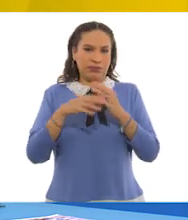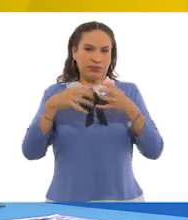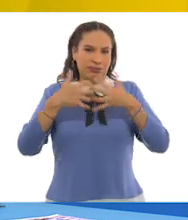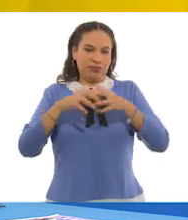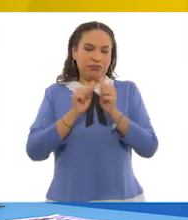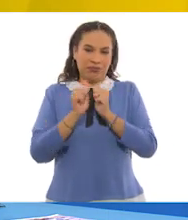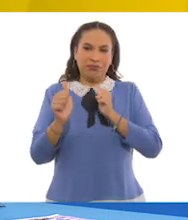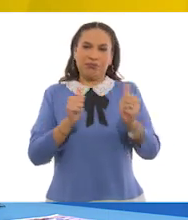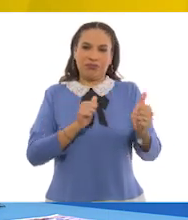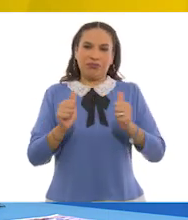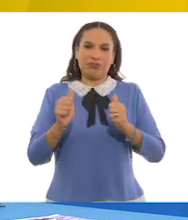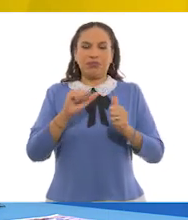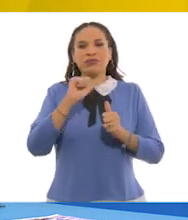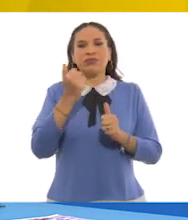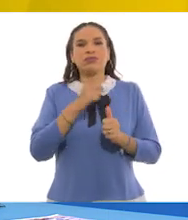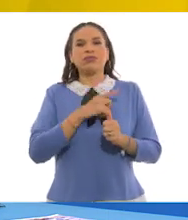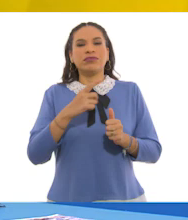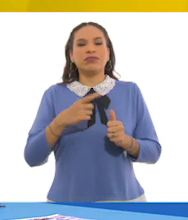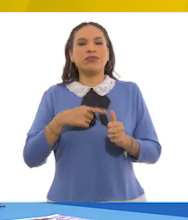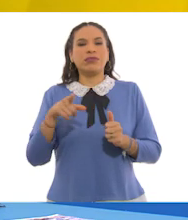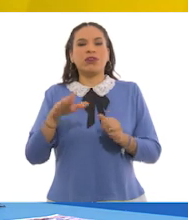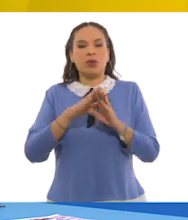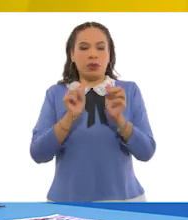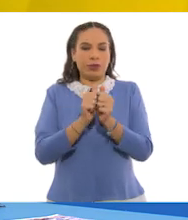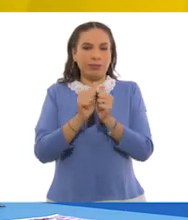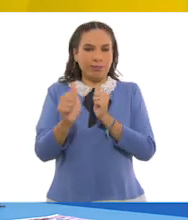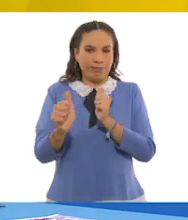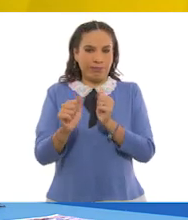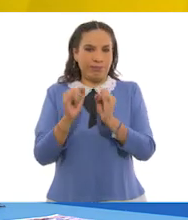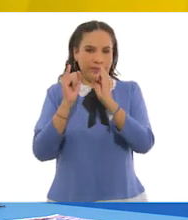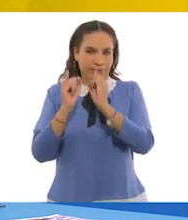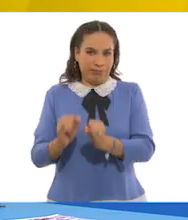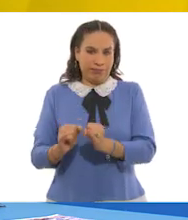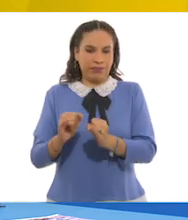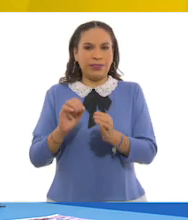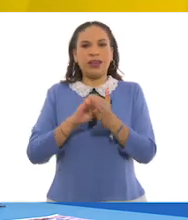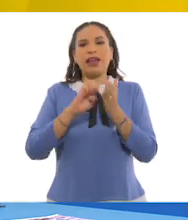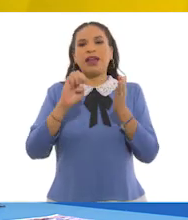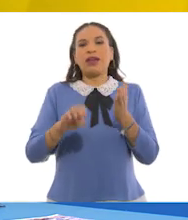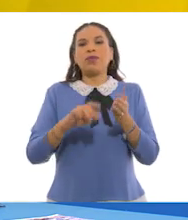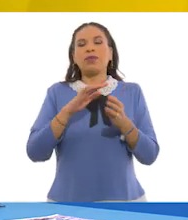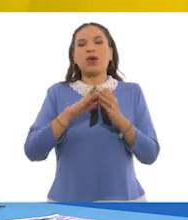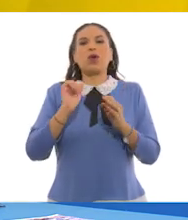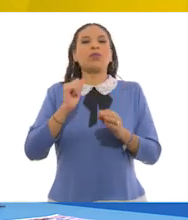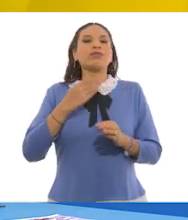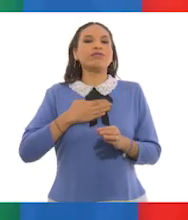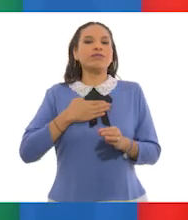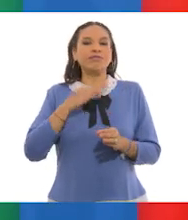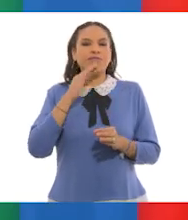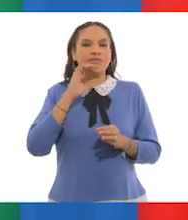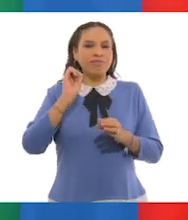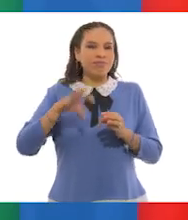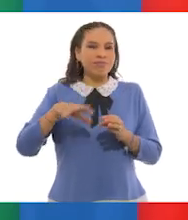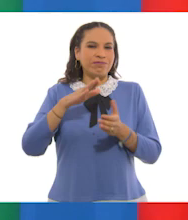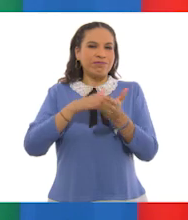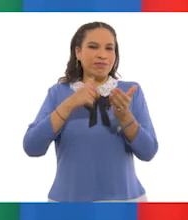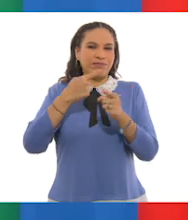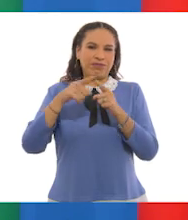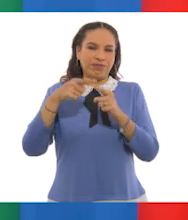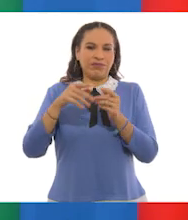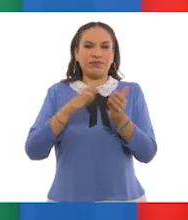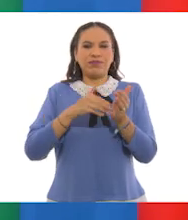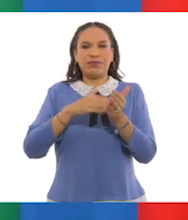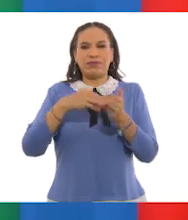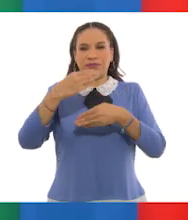separarlos de otros que deben manejarse de manera independiente. Por ejemplo, los desechos sanitarios. Sí, lo que sería